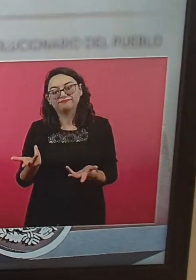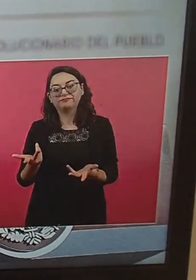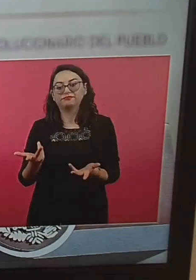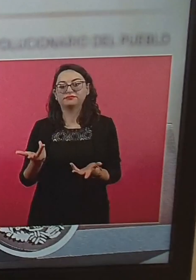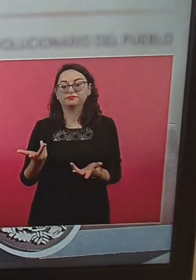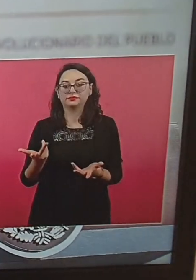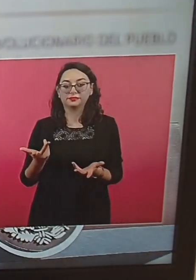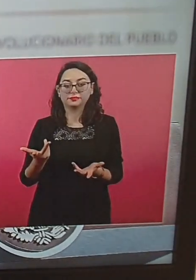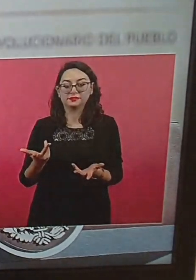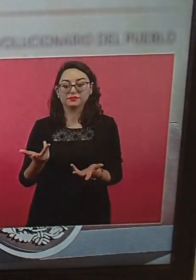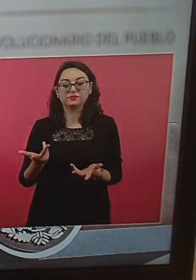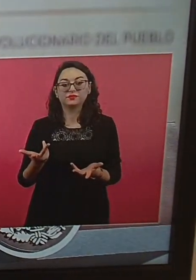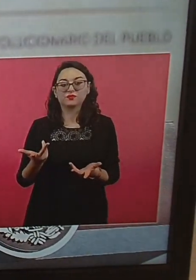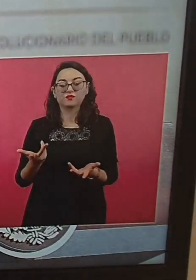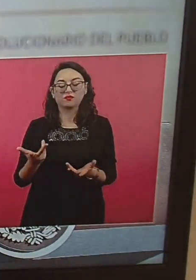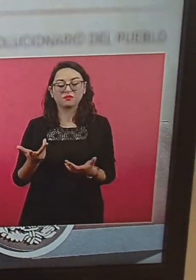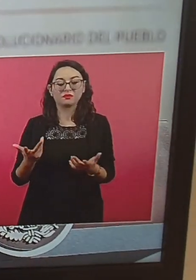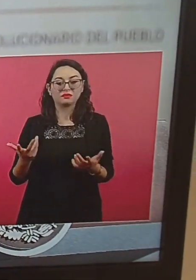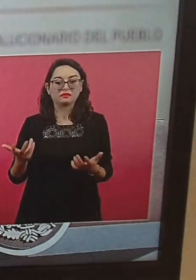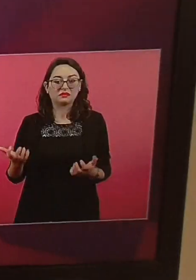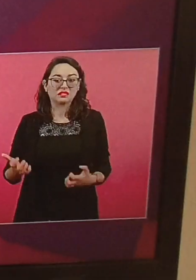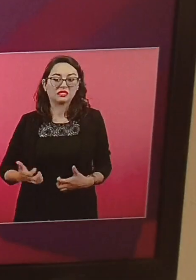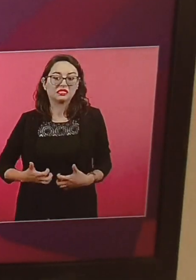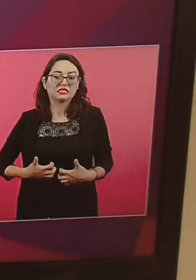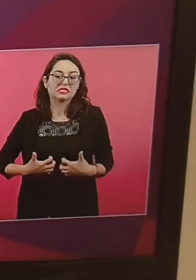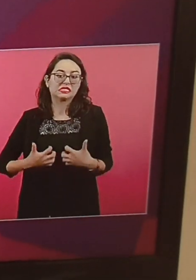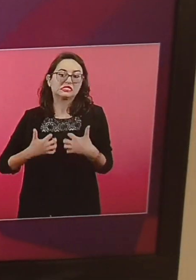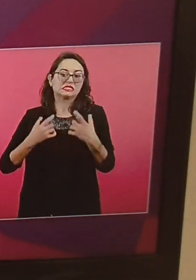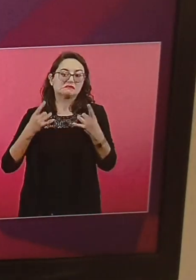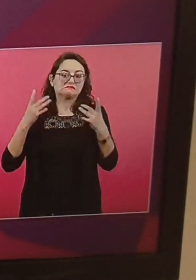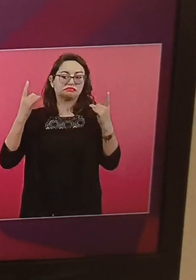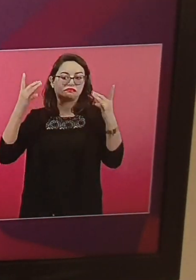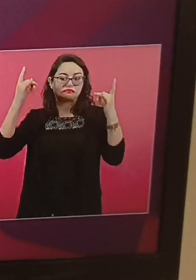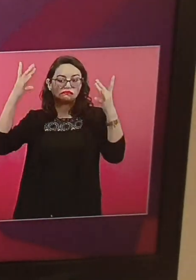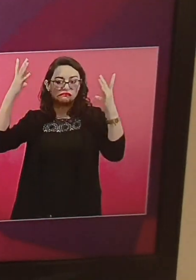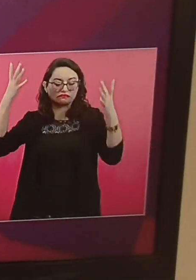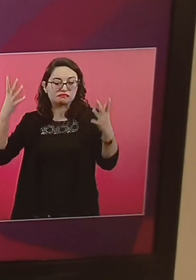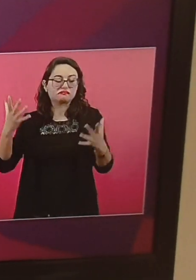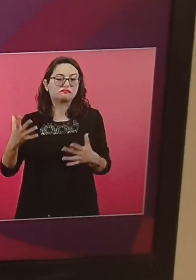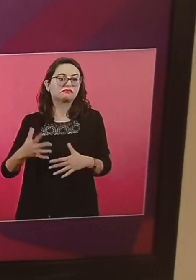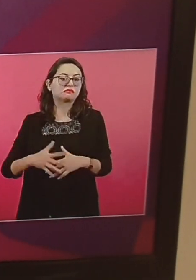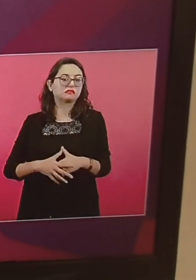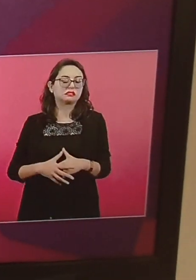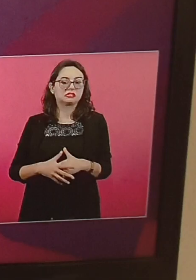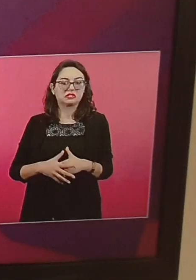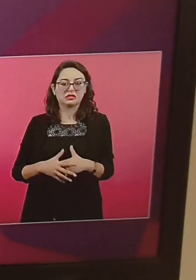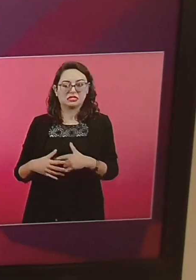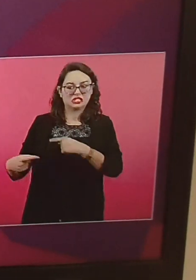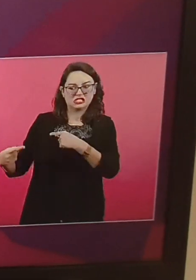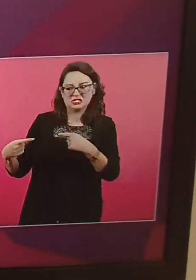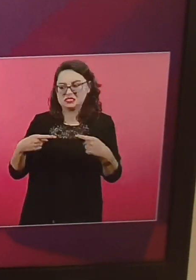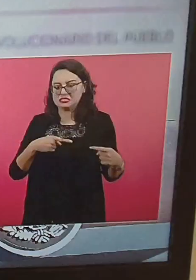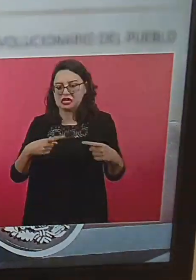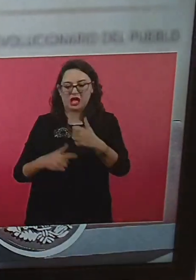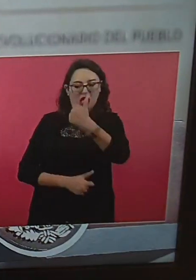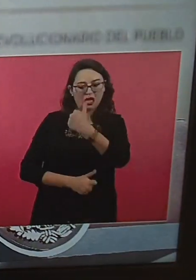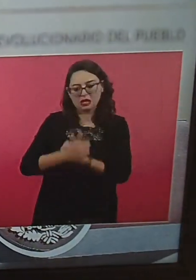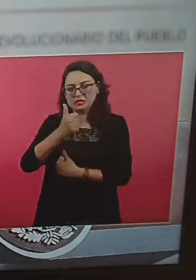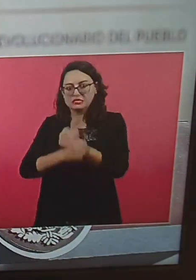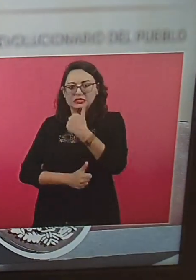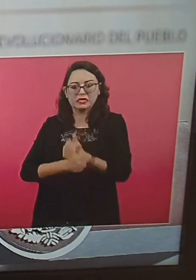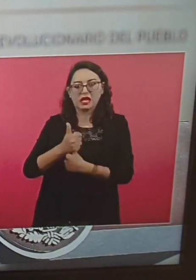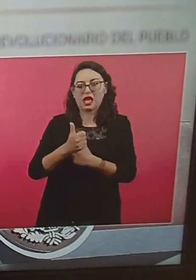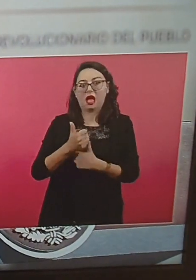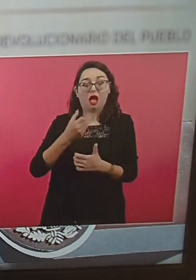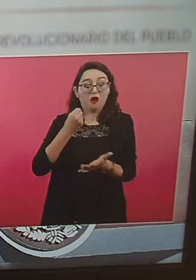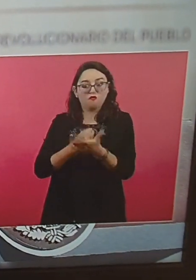Se ofuscan. Se calientan. Quieren... Estar en la